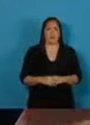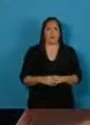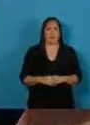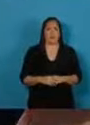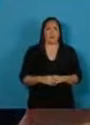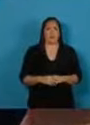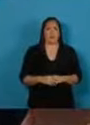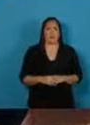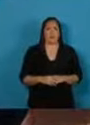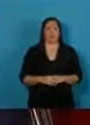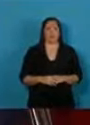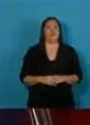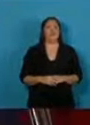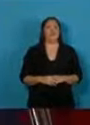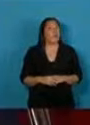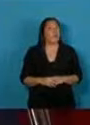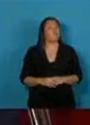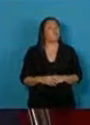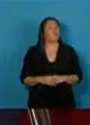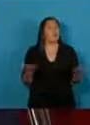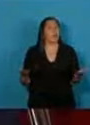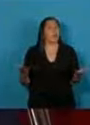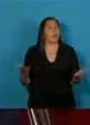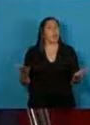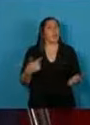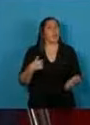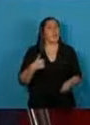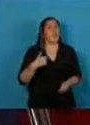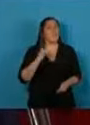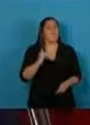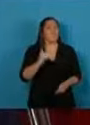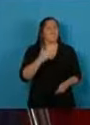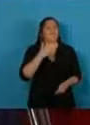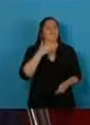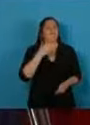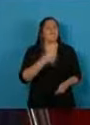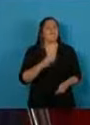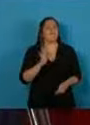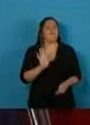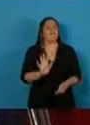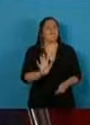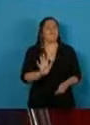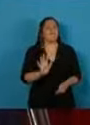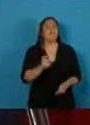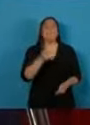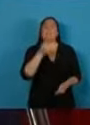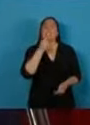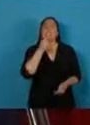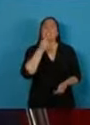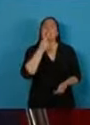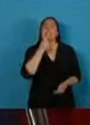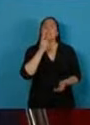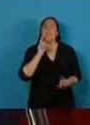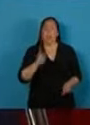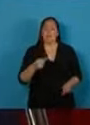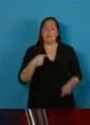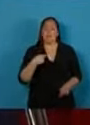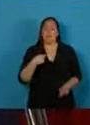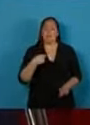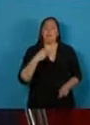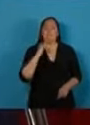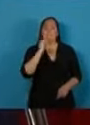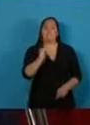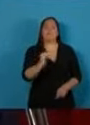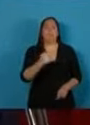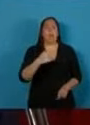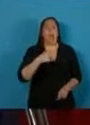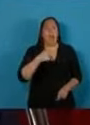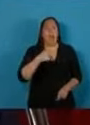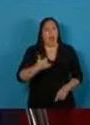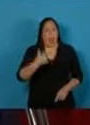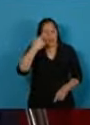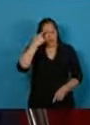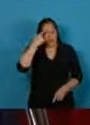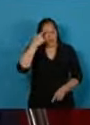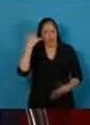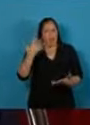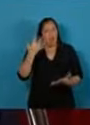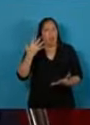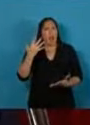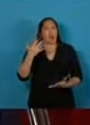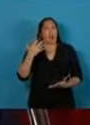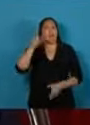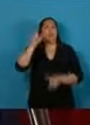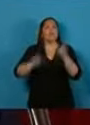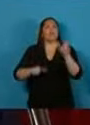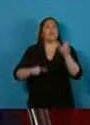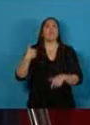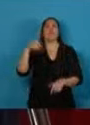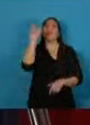Pero no sería sincero a ustedes si no compartiera otra convicción. Los marginados y excluidos de